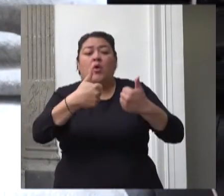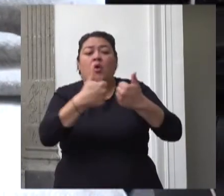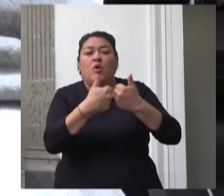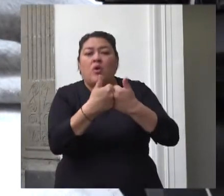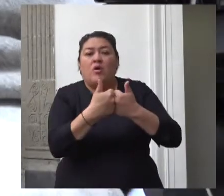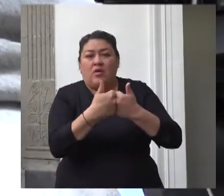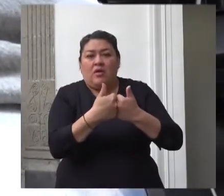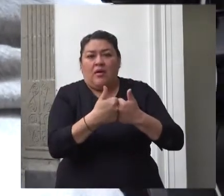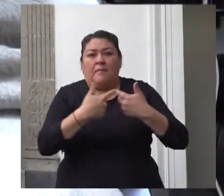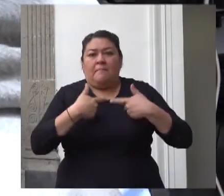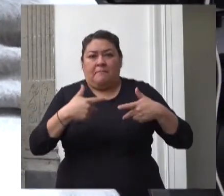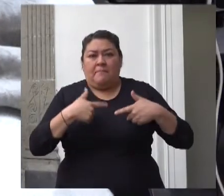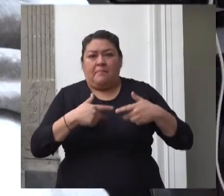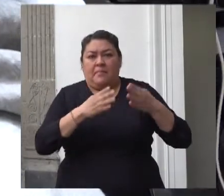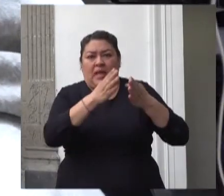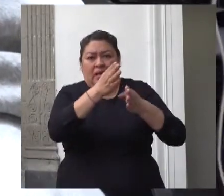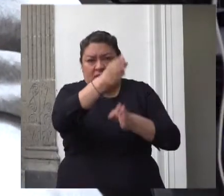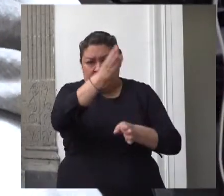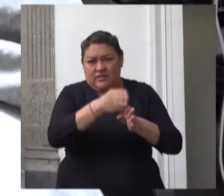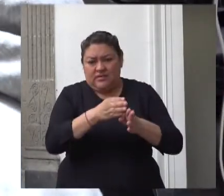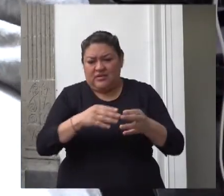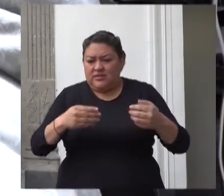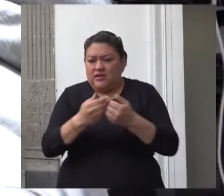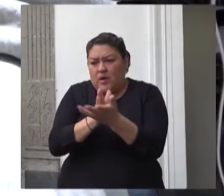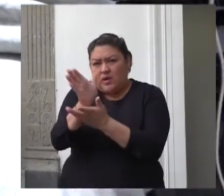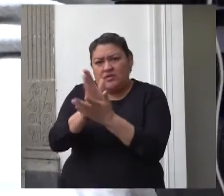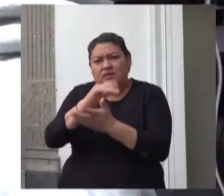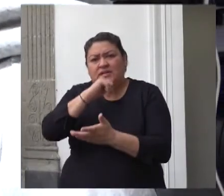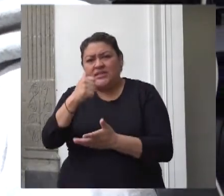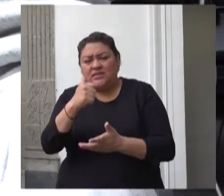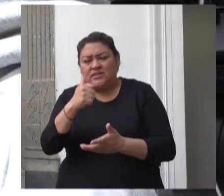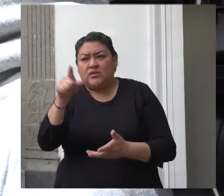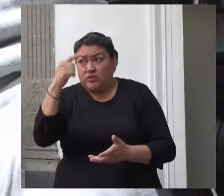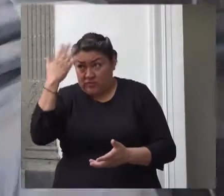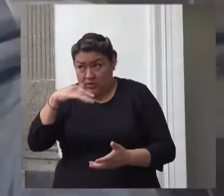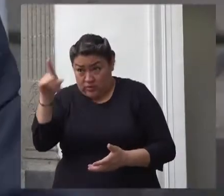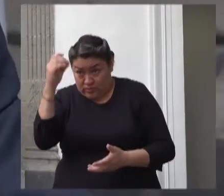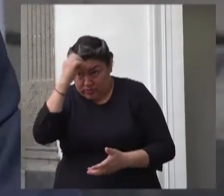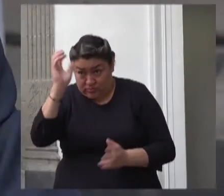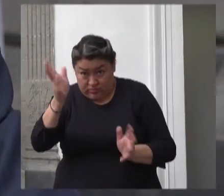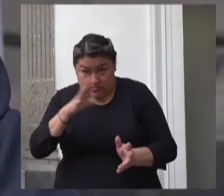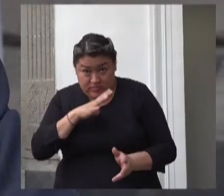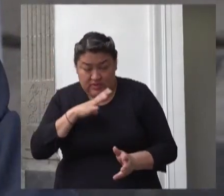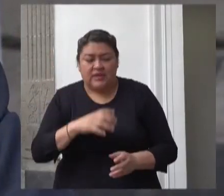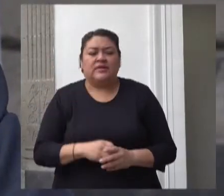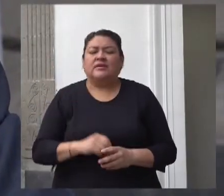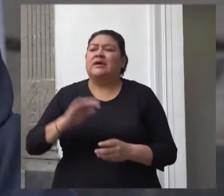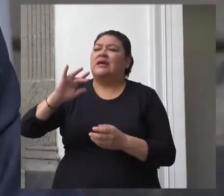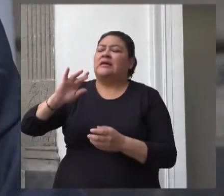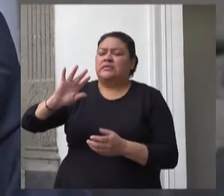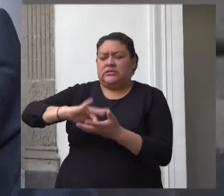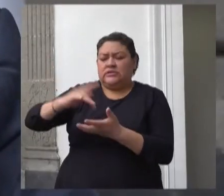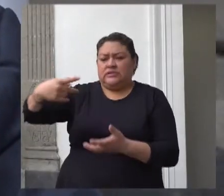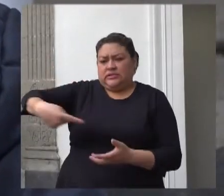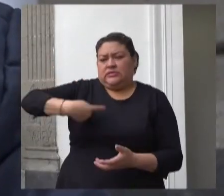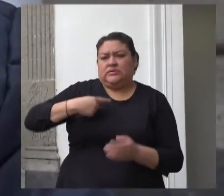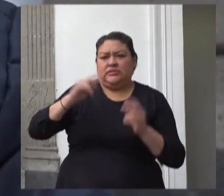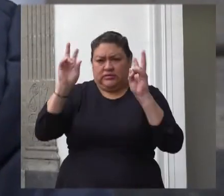migratorio no sé si ya tengan ustedes algún plan le agradezco su pregunta y no me lo vaya a tomar a mal